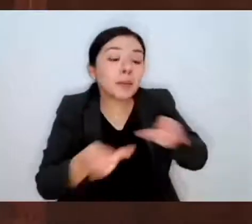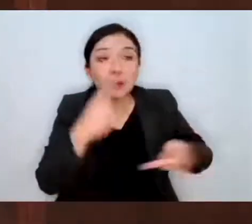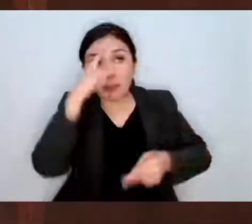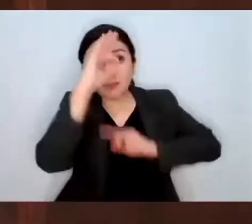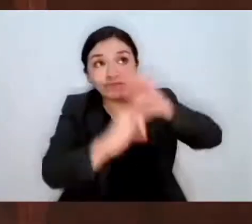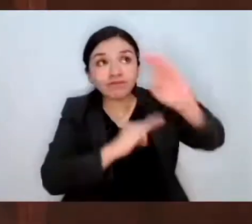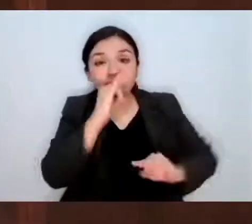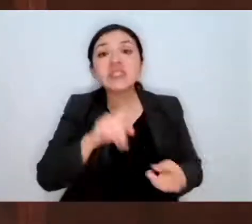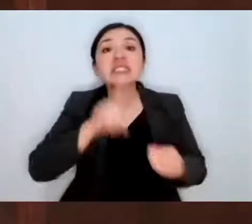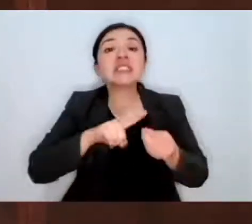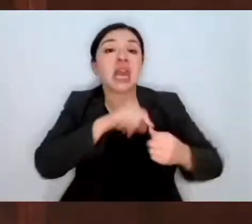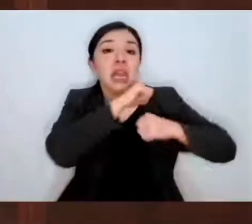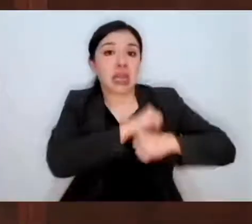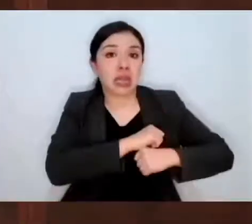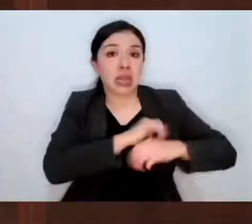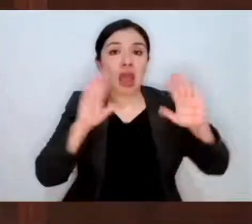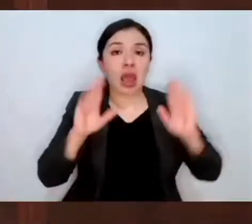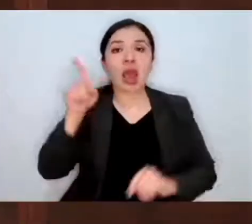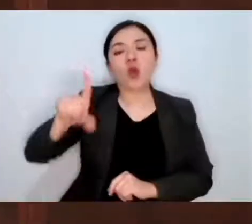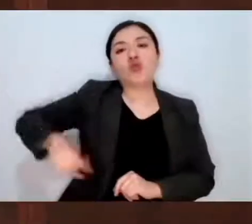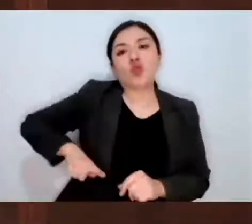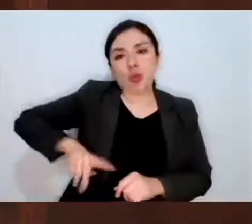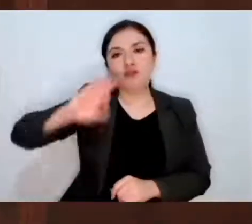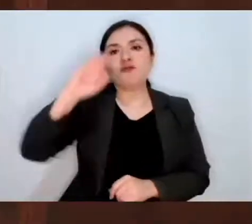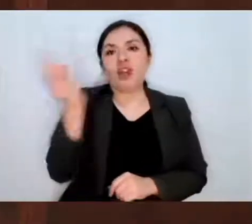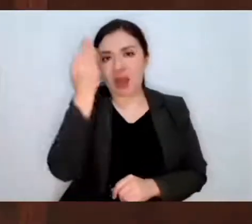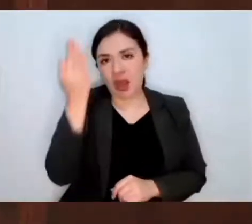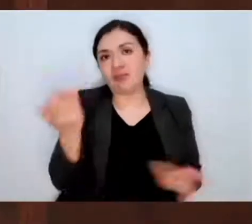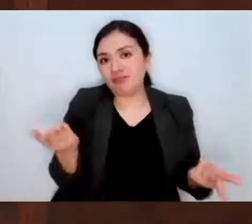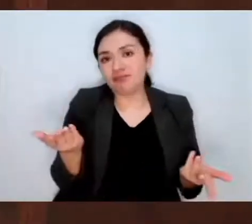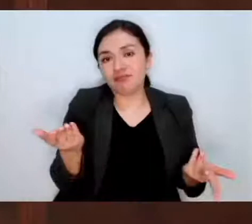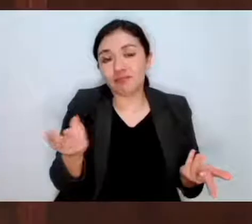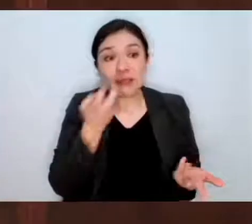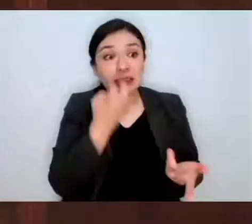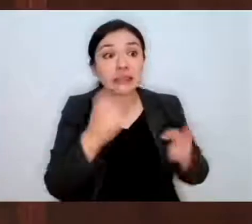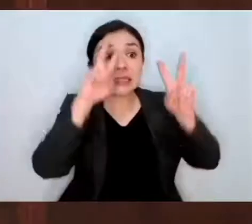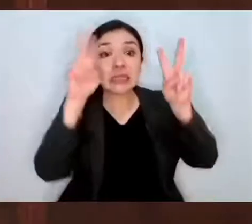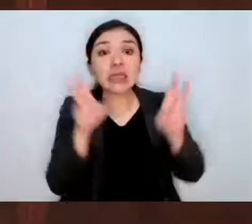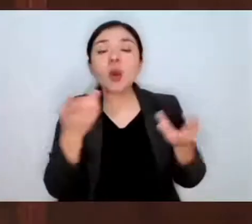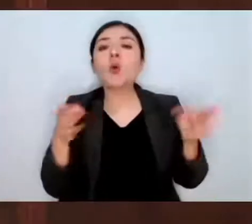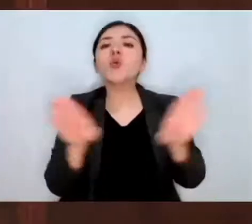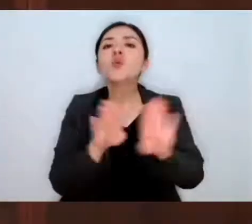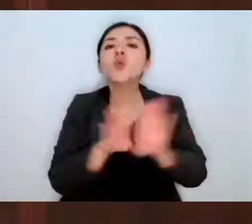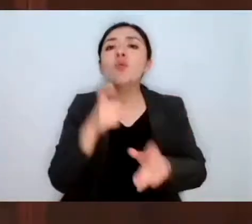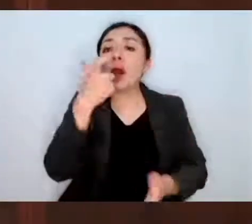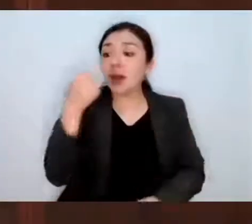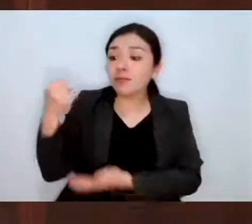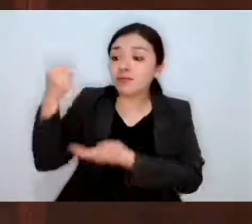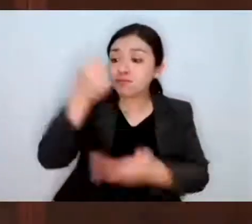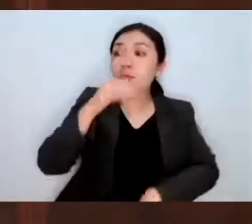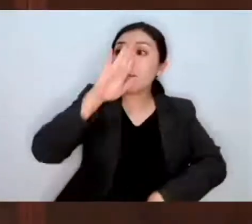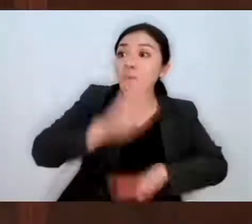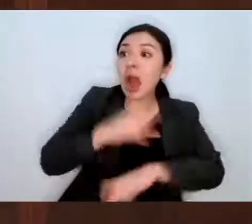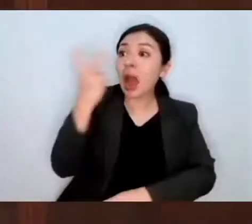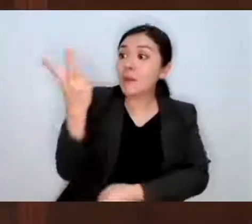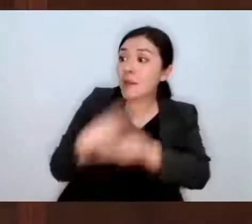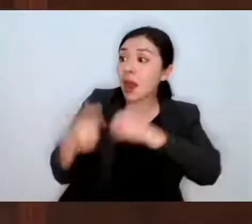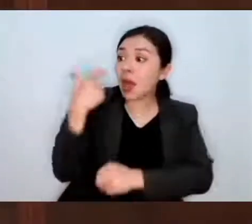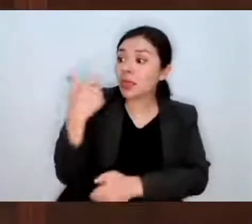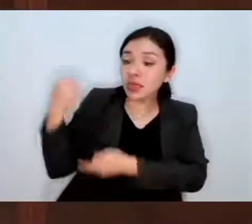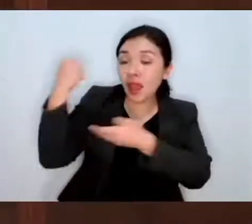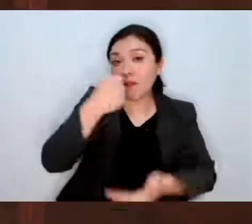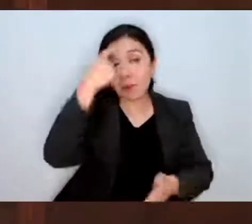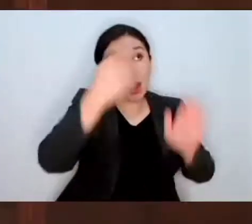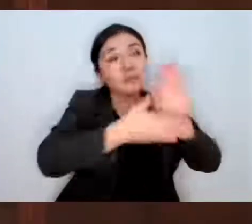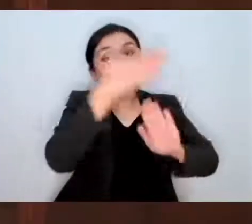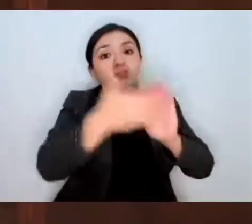corresponde al gobierno federal. Entonces, el tema es cómo invertir más recursos en la infraestructura si no es a través